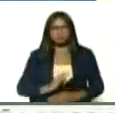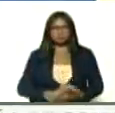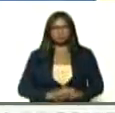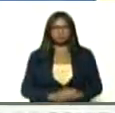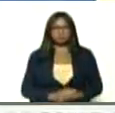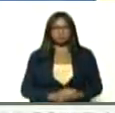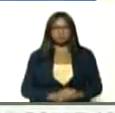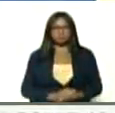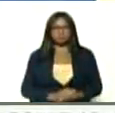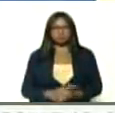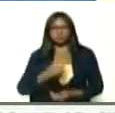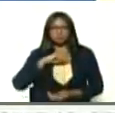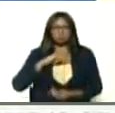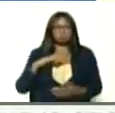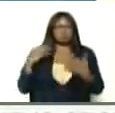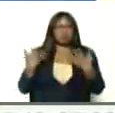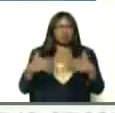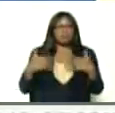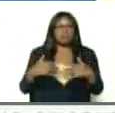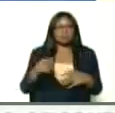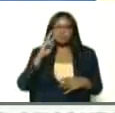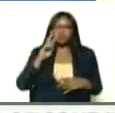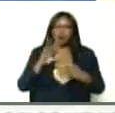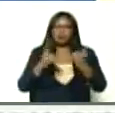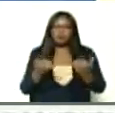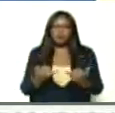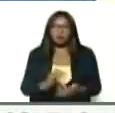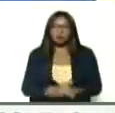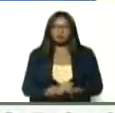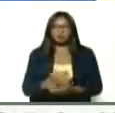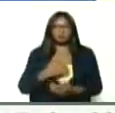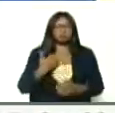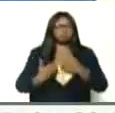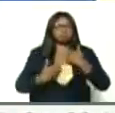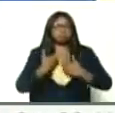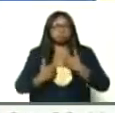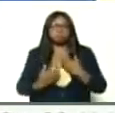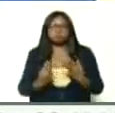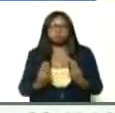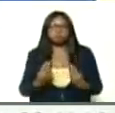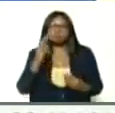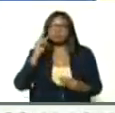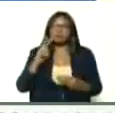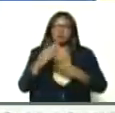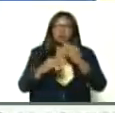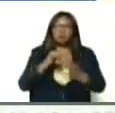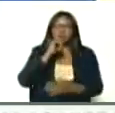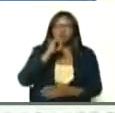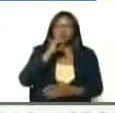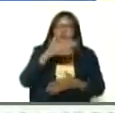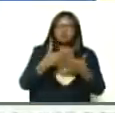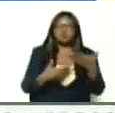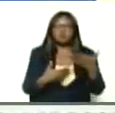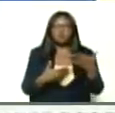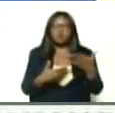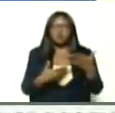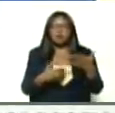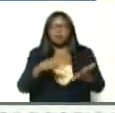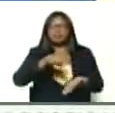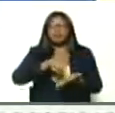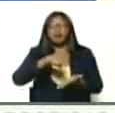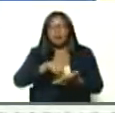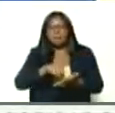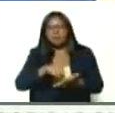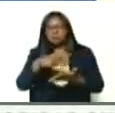es alarmante, yo diría hasta angustiante, ver los reportes, Sao Paulo, de